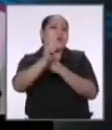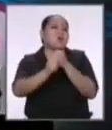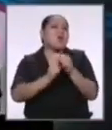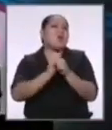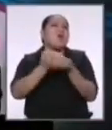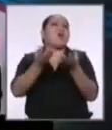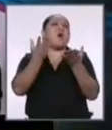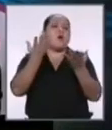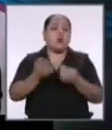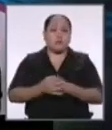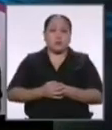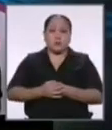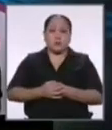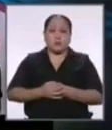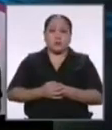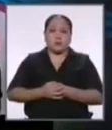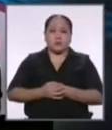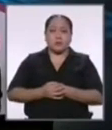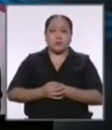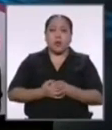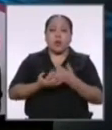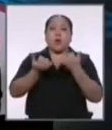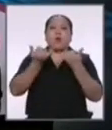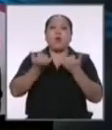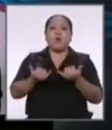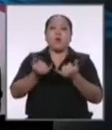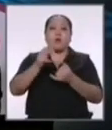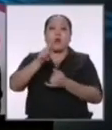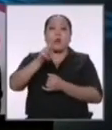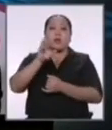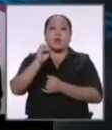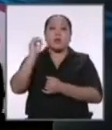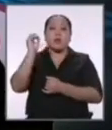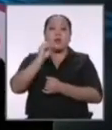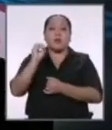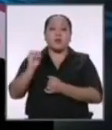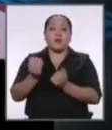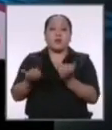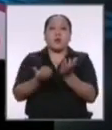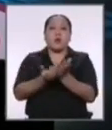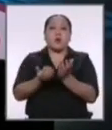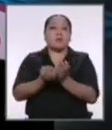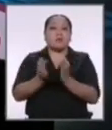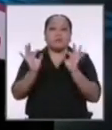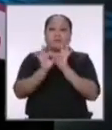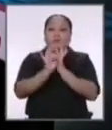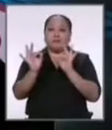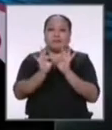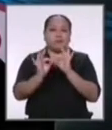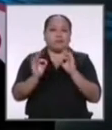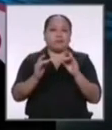Hoy día el 30% de instituciones educativas no tienen internet